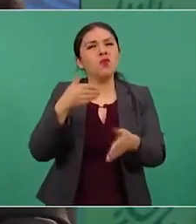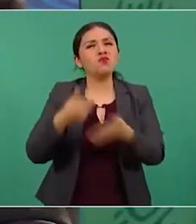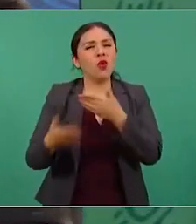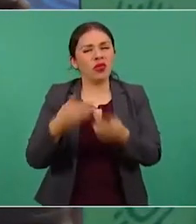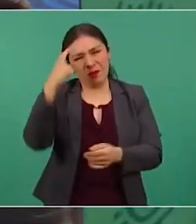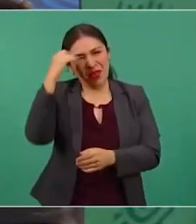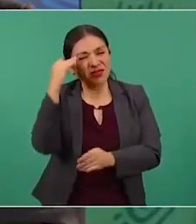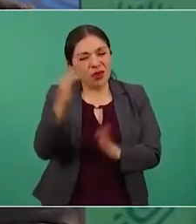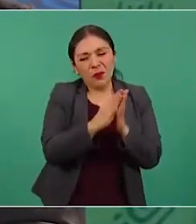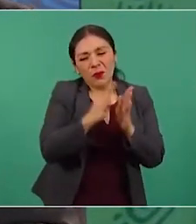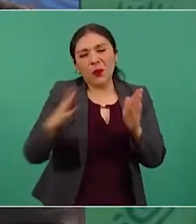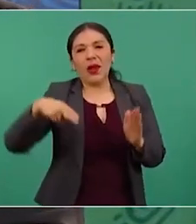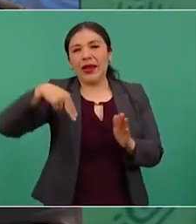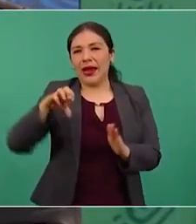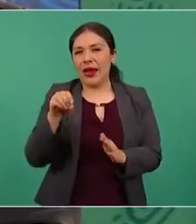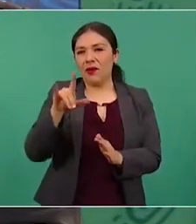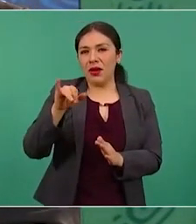periodo neoliberal,